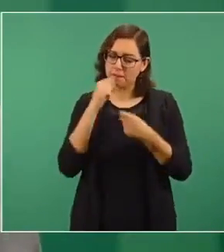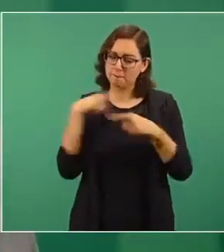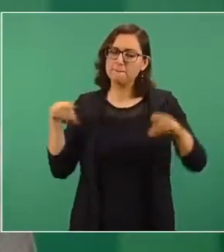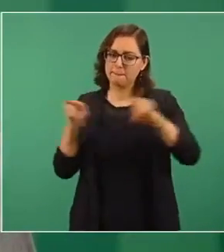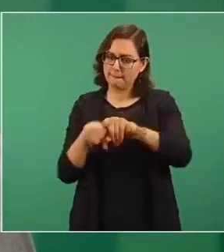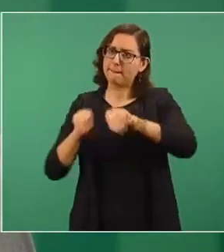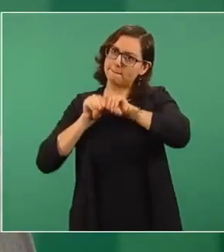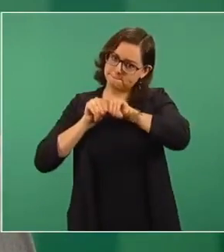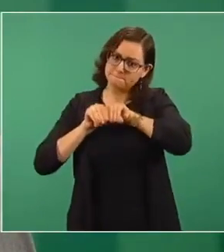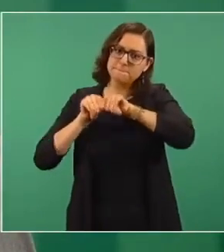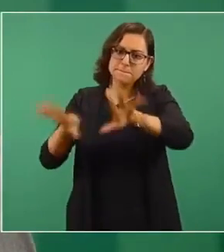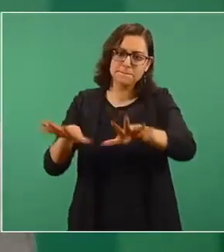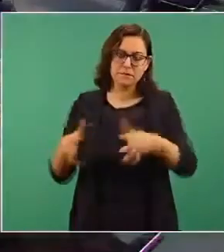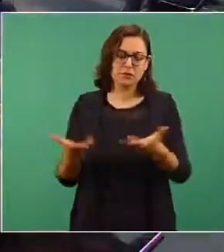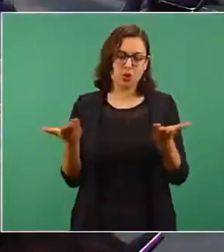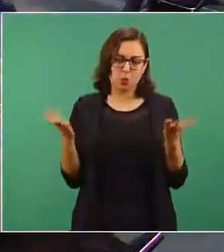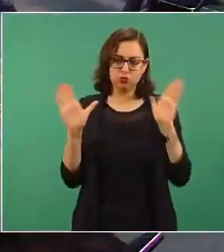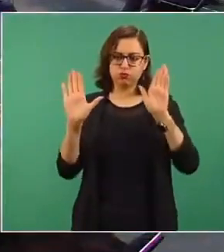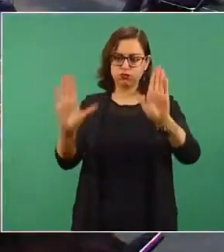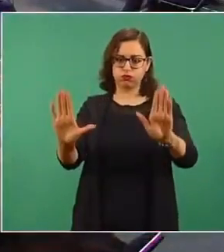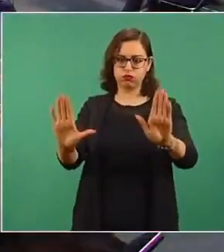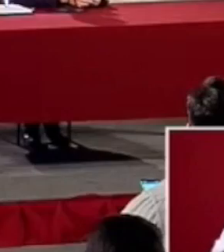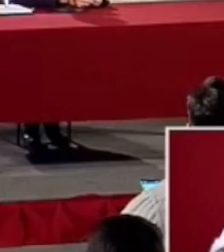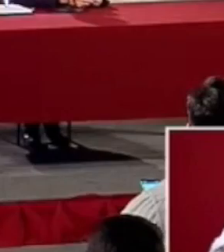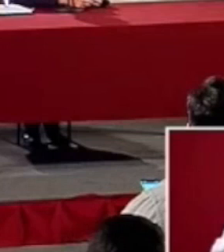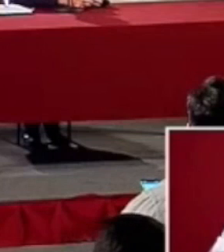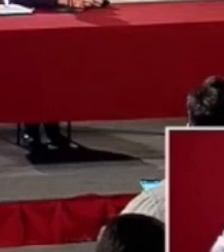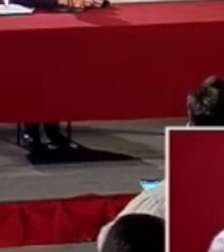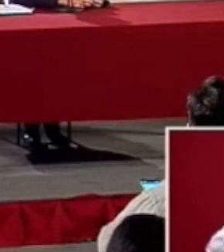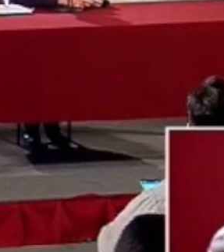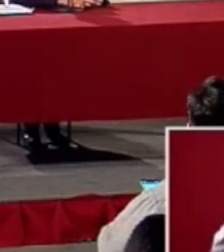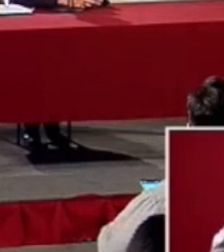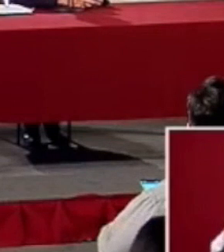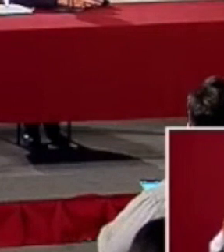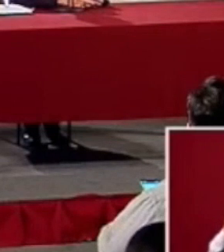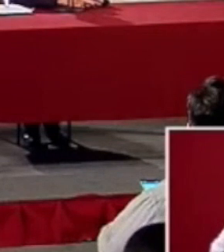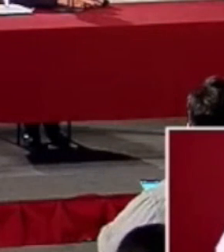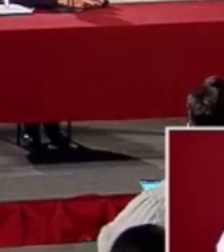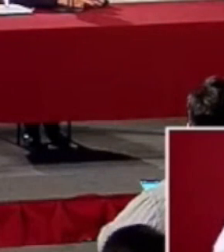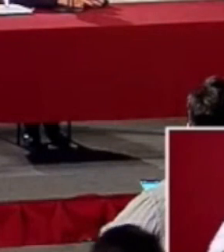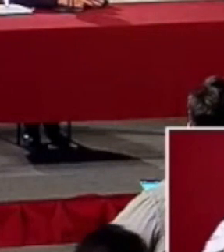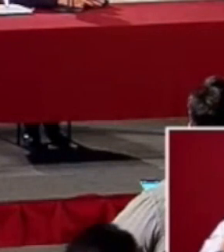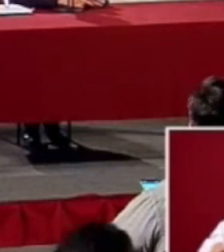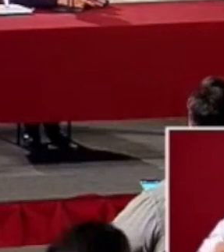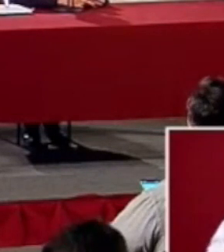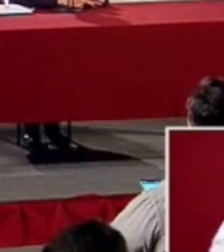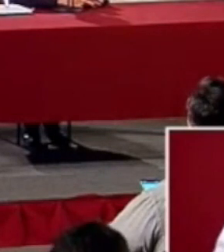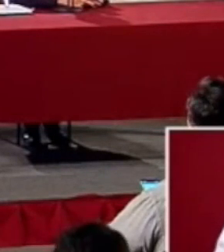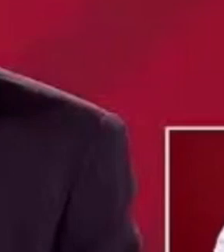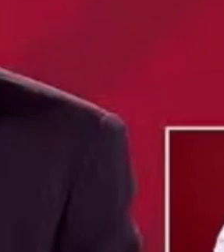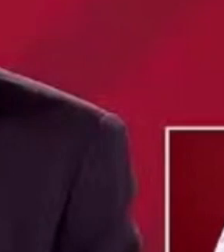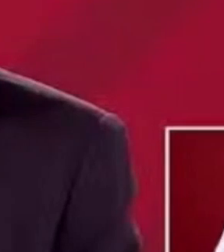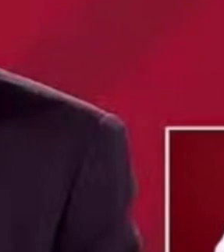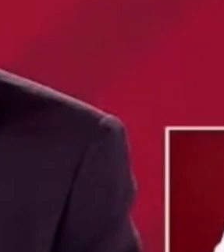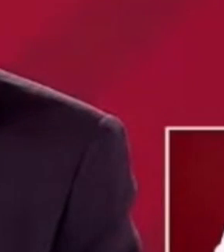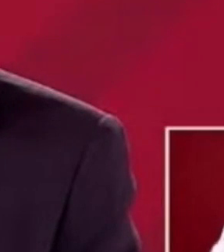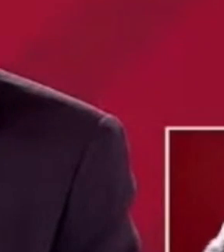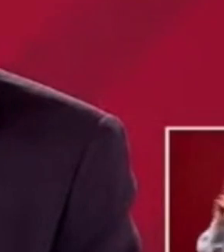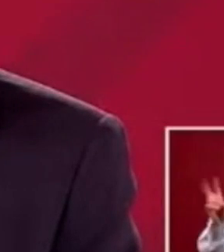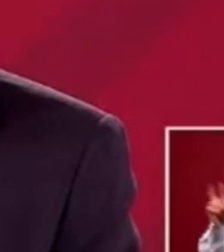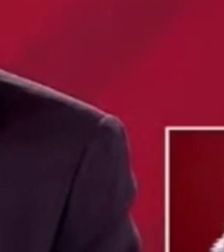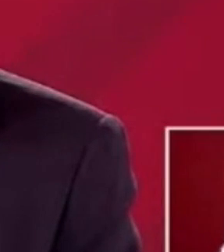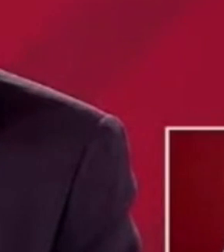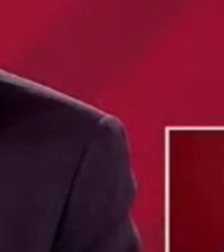visiones, no solo una. Por otro lado, el mandatario agregó que el subsecretario Hugo López-Gatell se ha